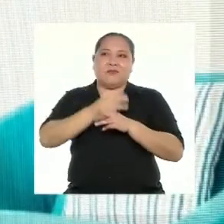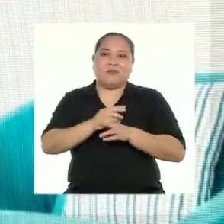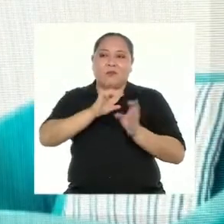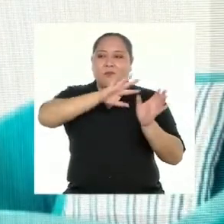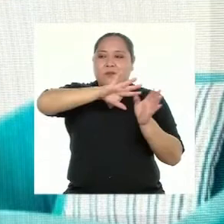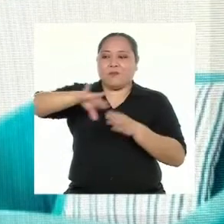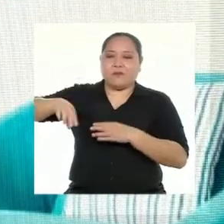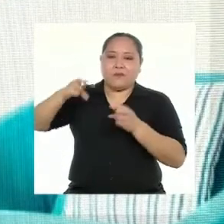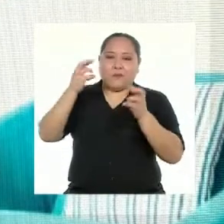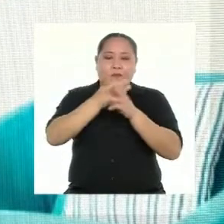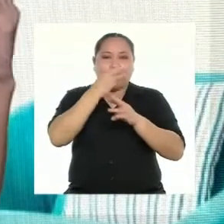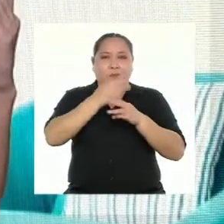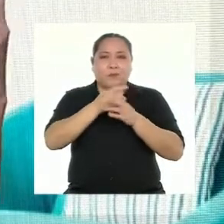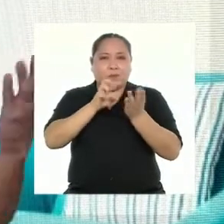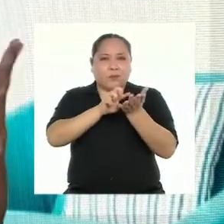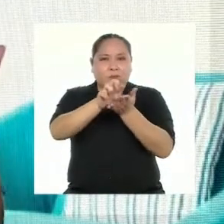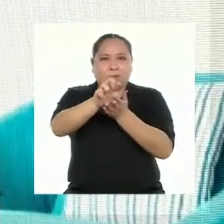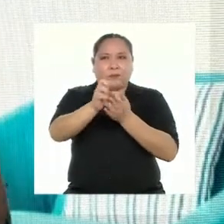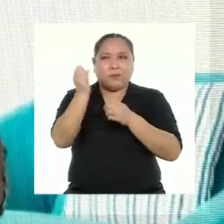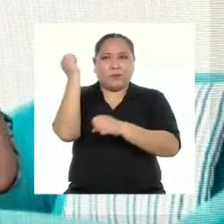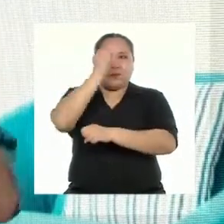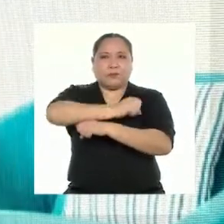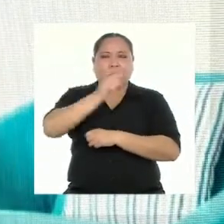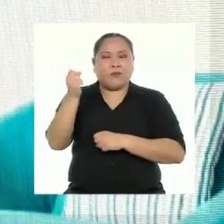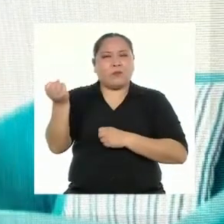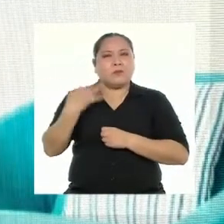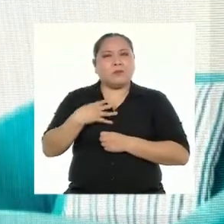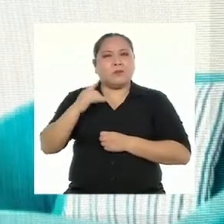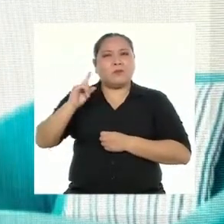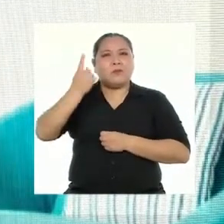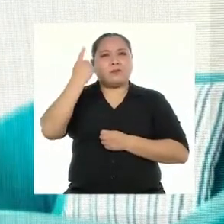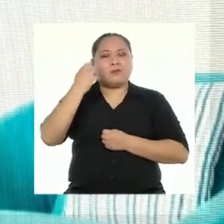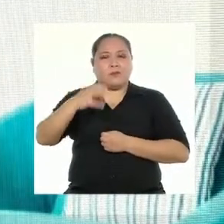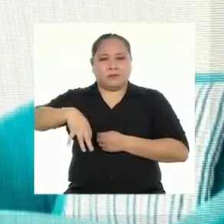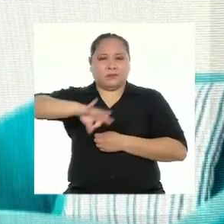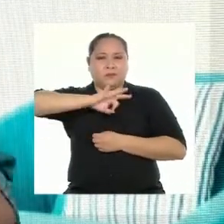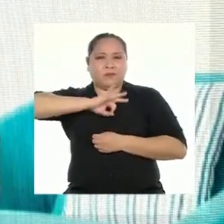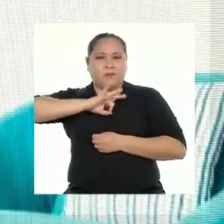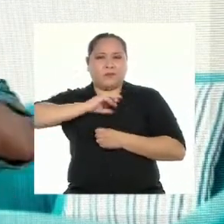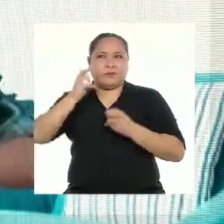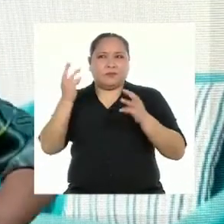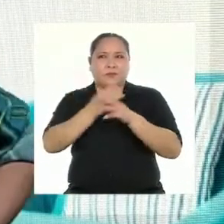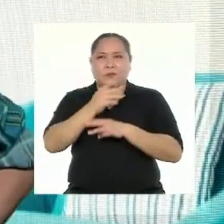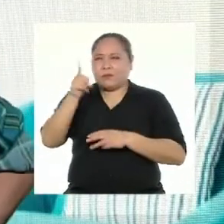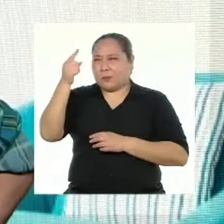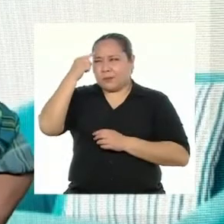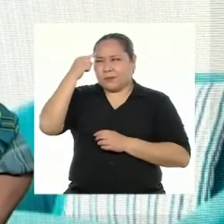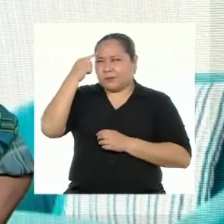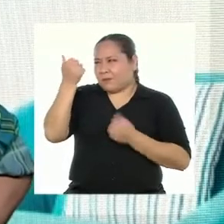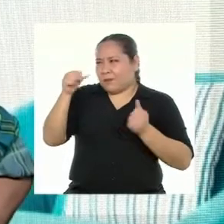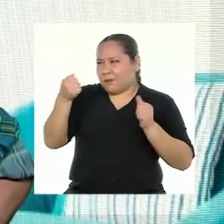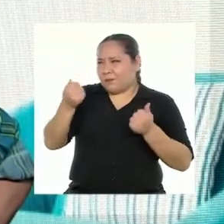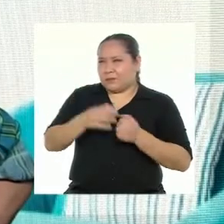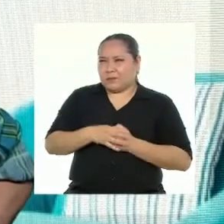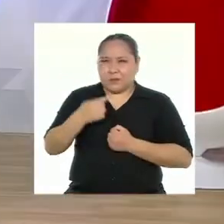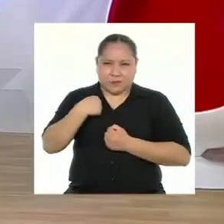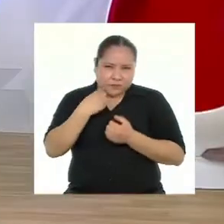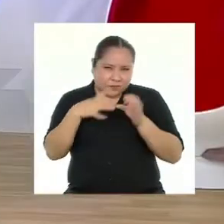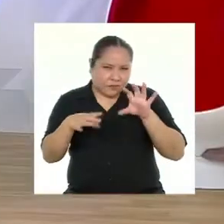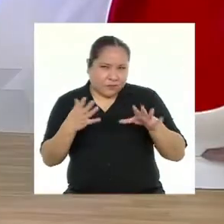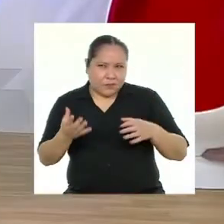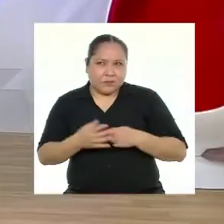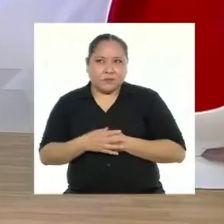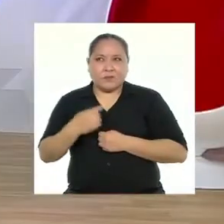matemática pura en San Marcos, que hasta podría ser el primer premio Nobel peruano en matemática. ¿Ustedes qué dicen, chicas y chicos? ¿La hago?